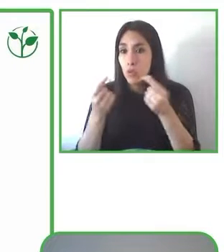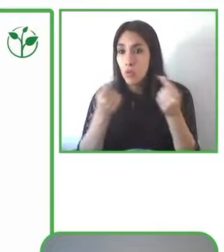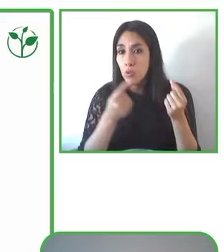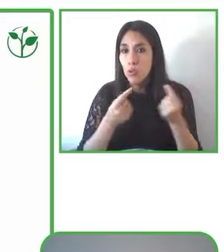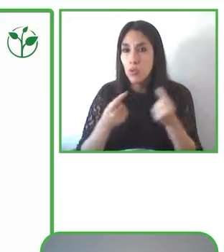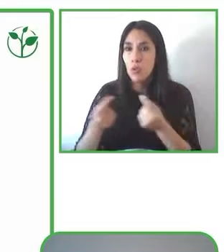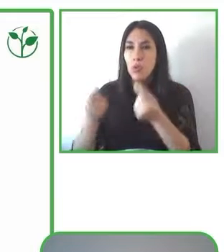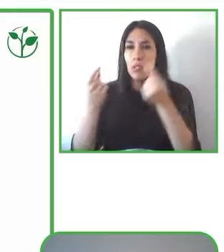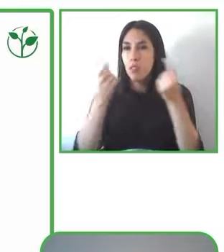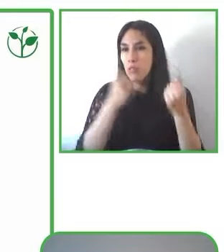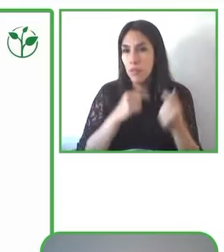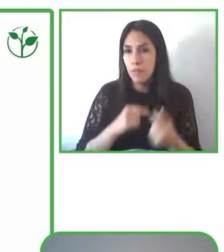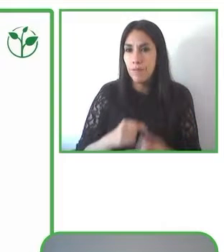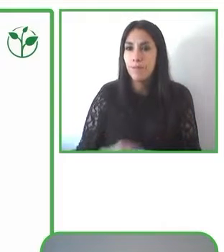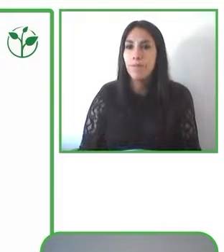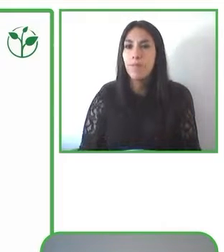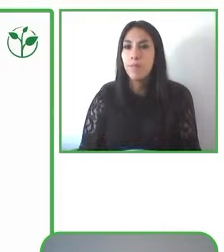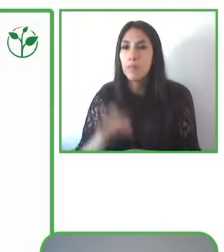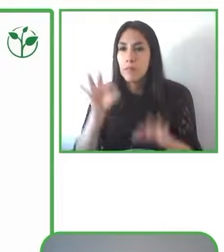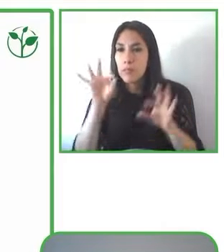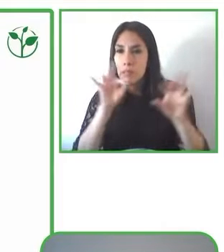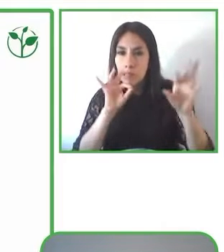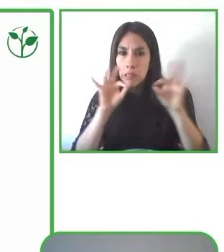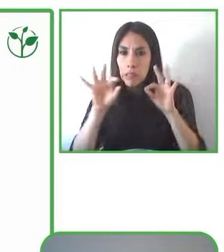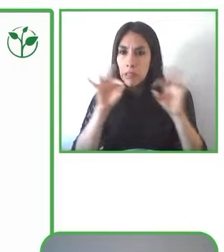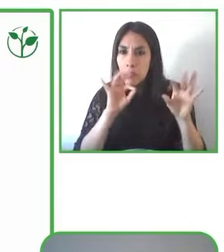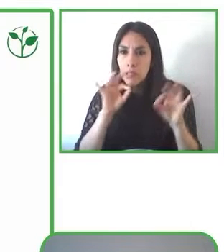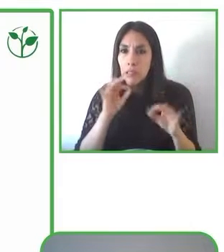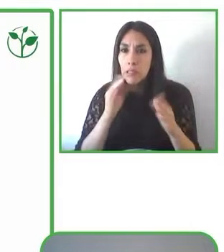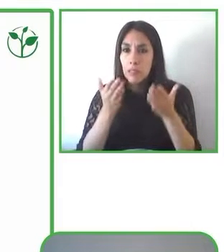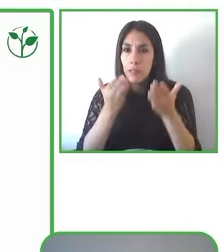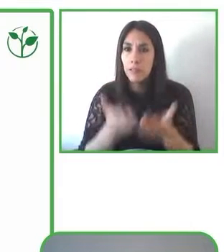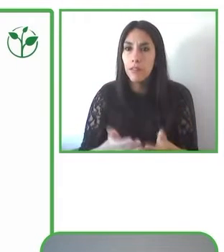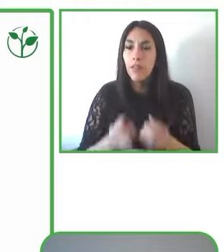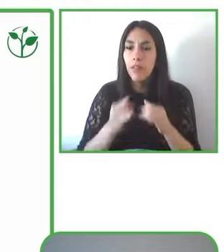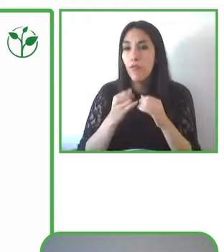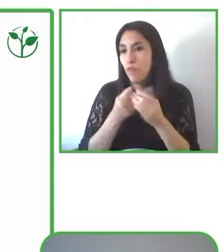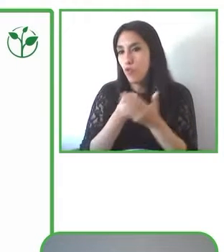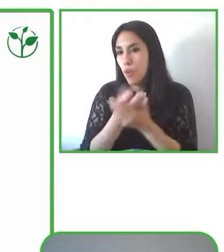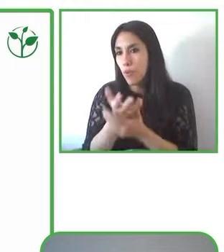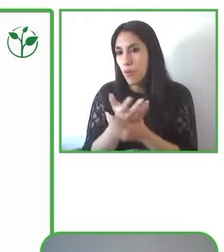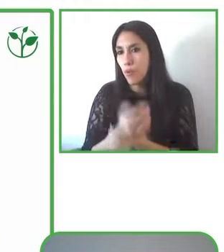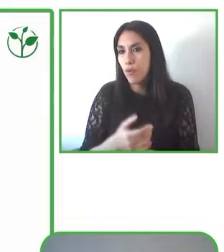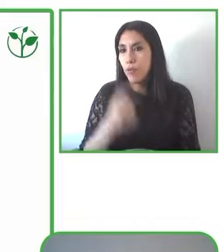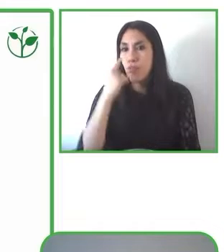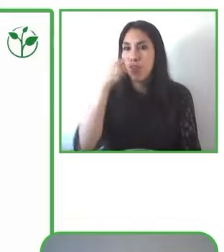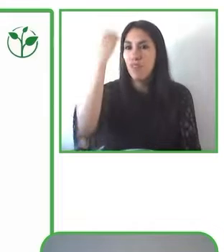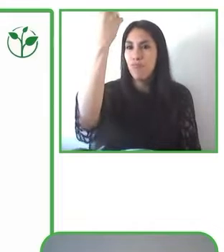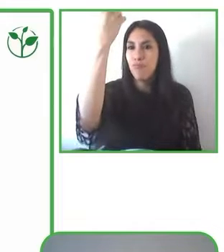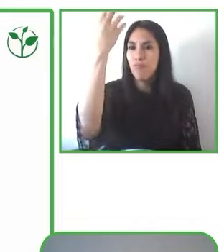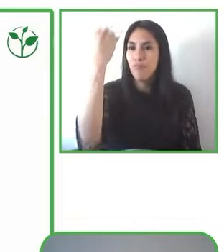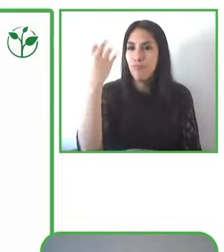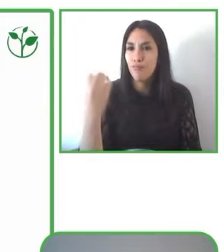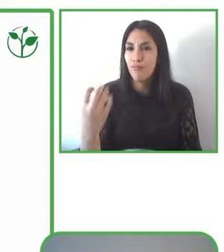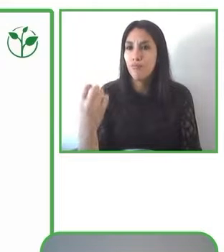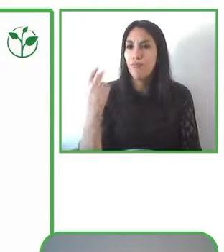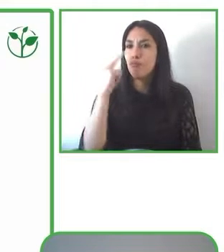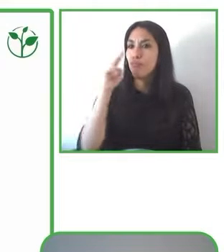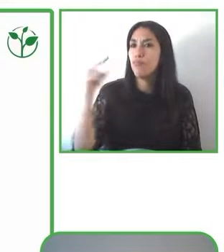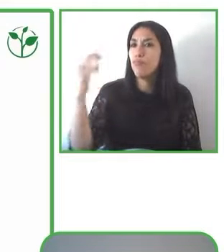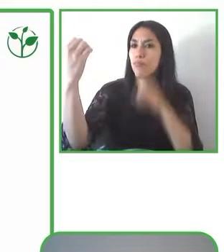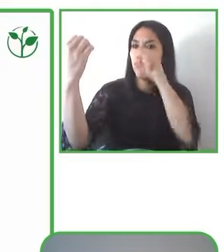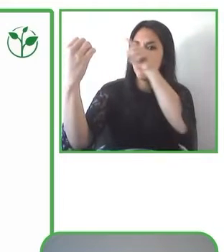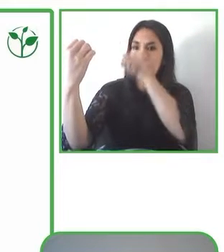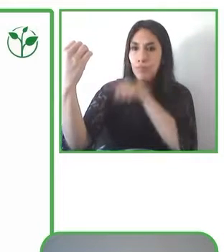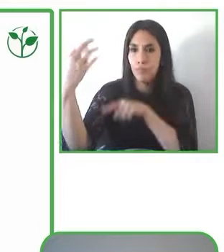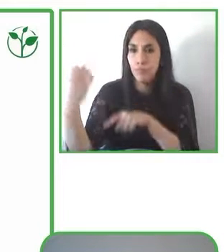así como también la simbología y la señalética. Y algunos aspectos físicos que son